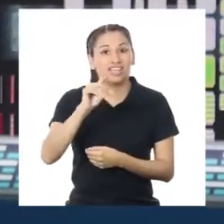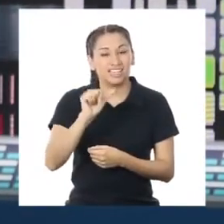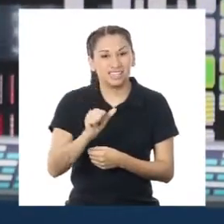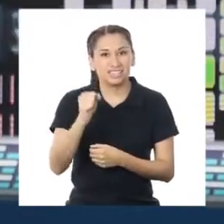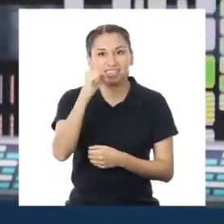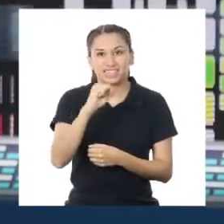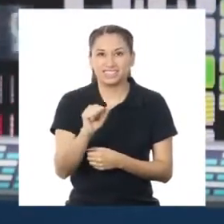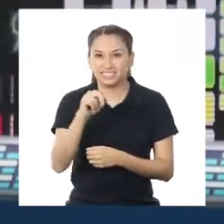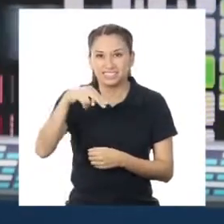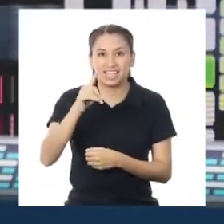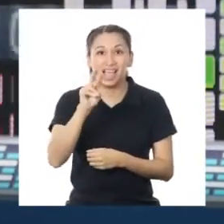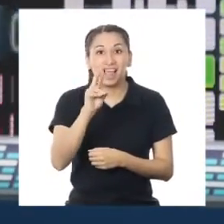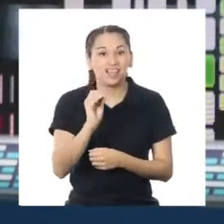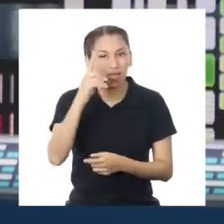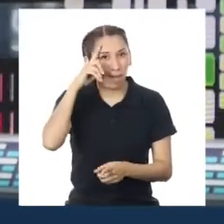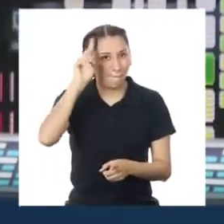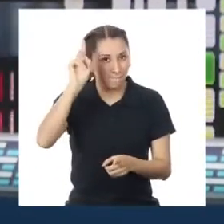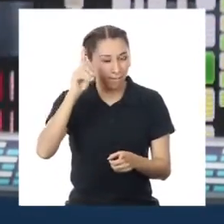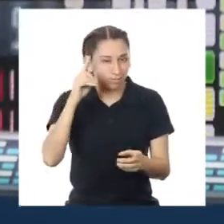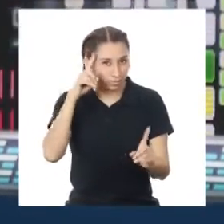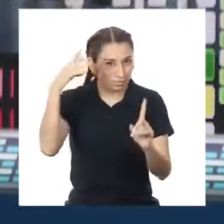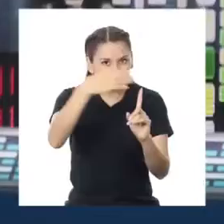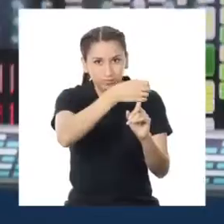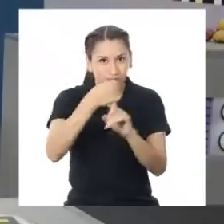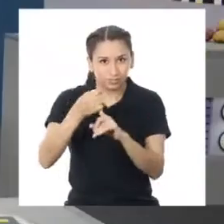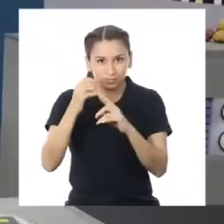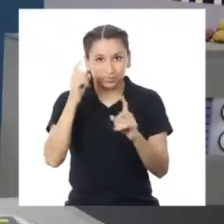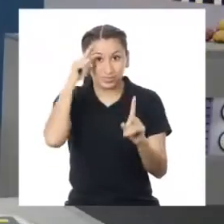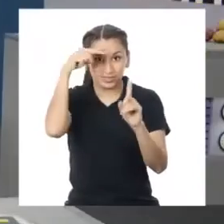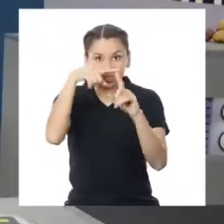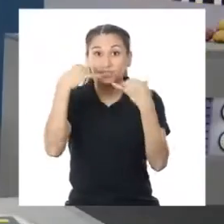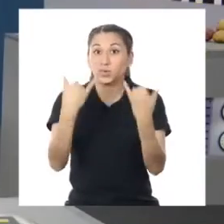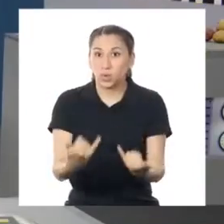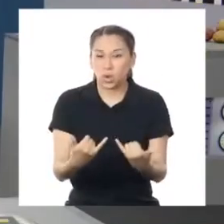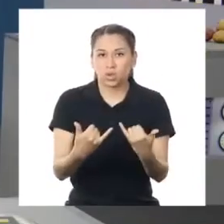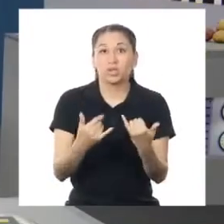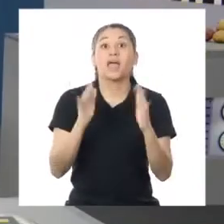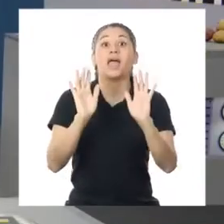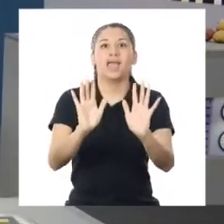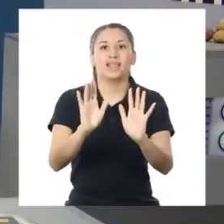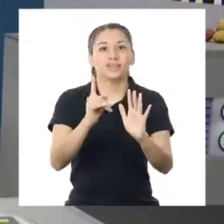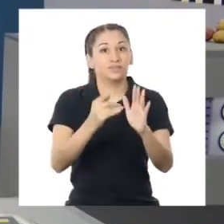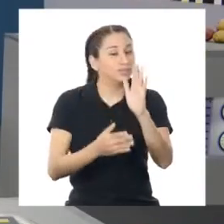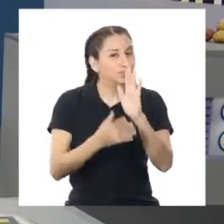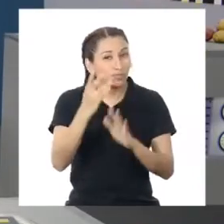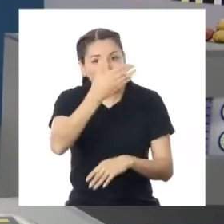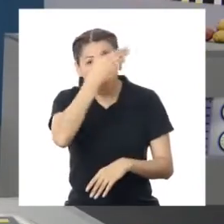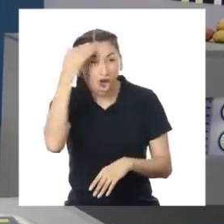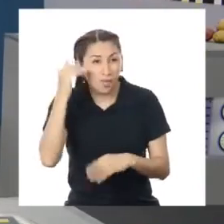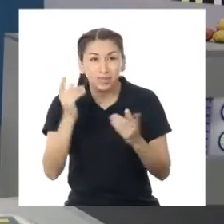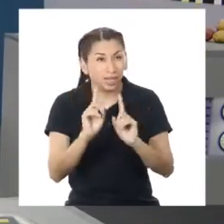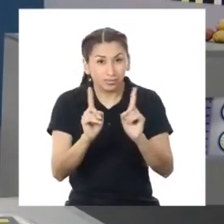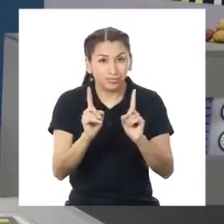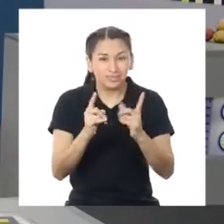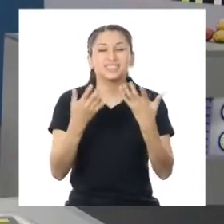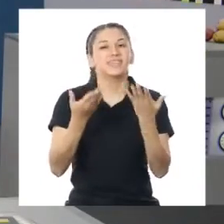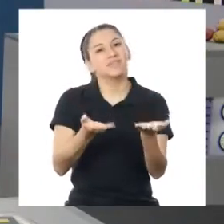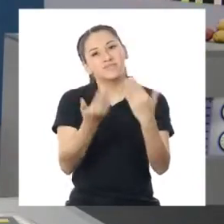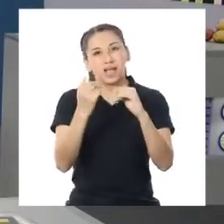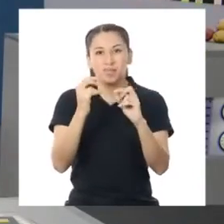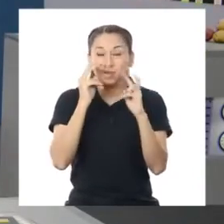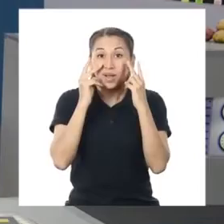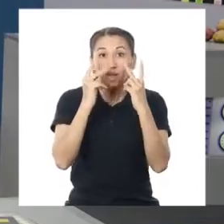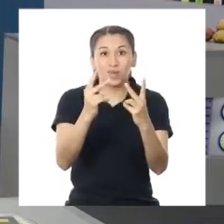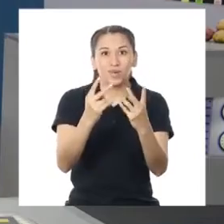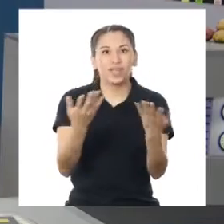para lograr cumplir el propósito de hoy. Ahora, para no olvidar lo que hemos aprendido el día de hoy,